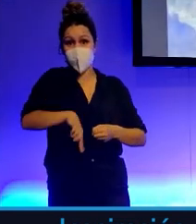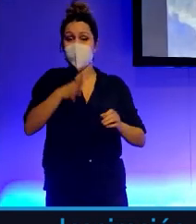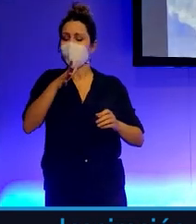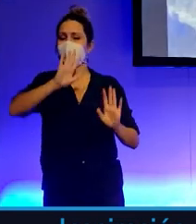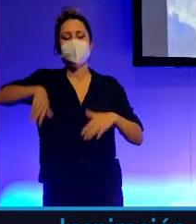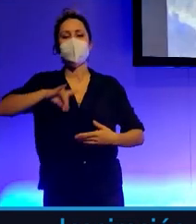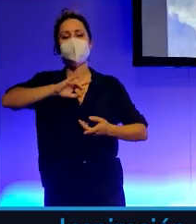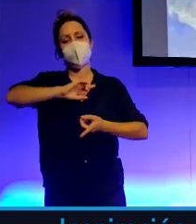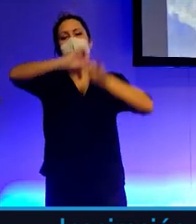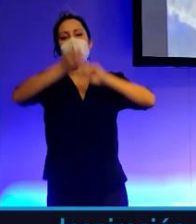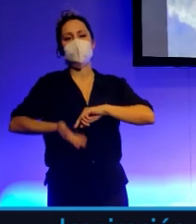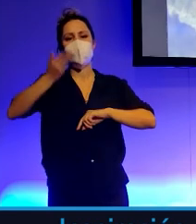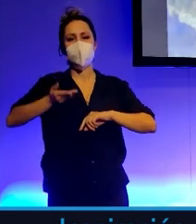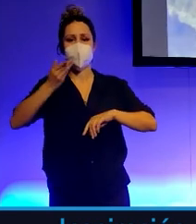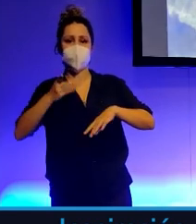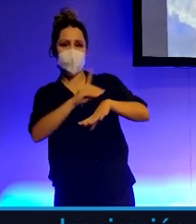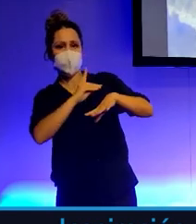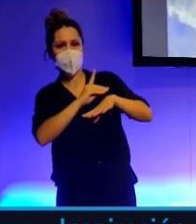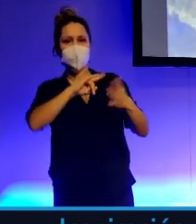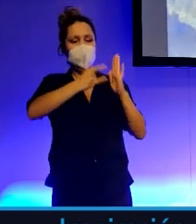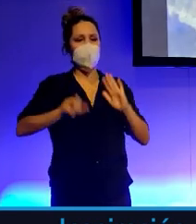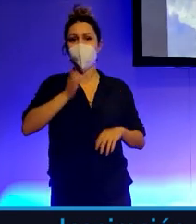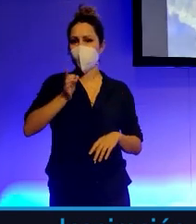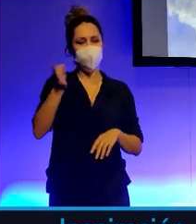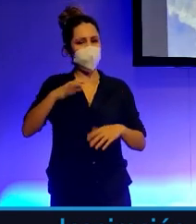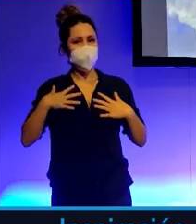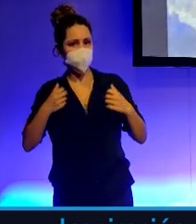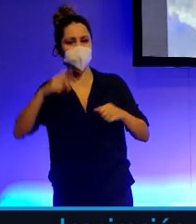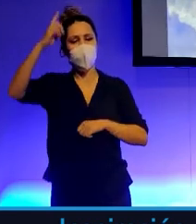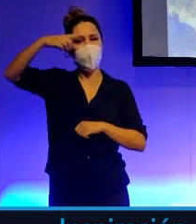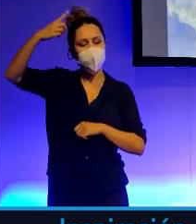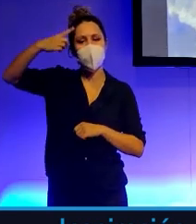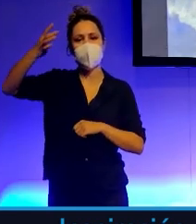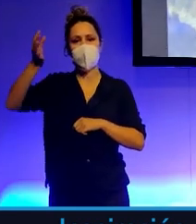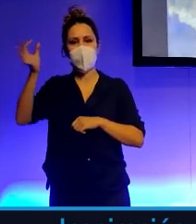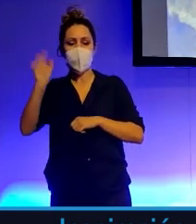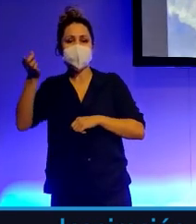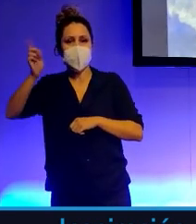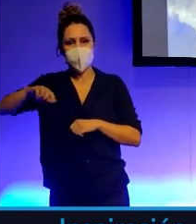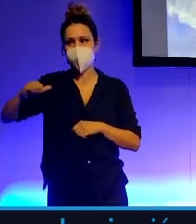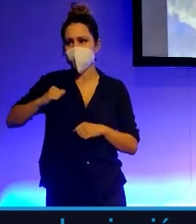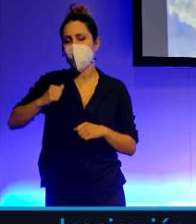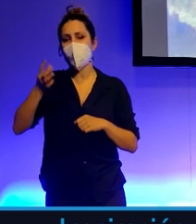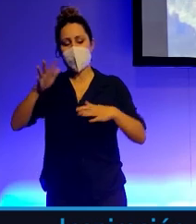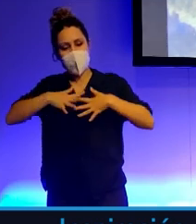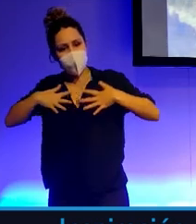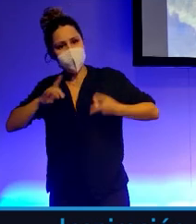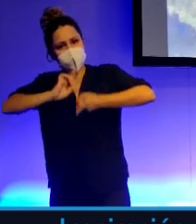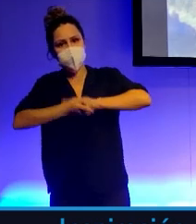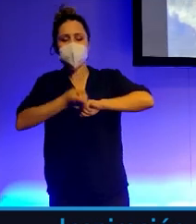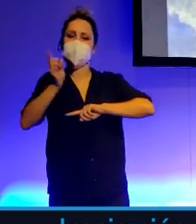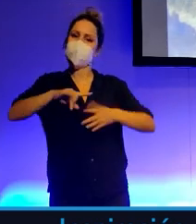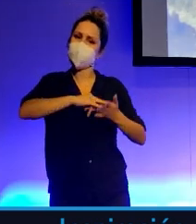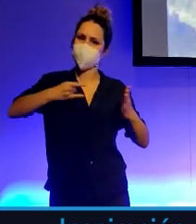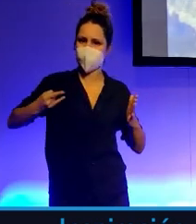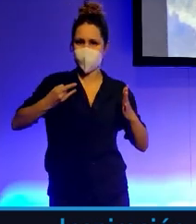no solamente tecnológicos y digitales, sino culturales, sanitarios, económicos y emocionales. Hay muchas situaciones